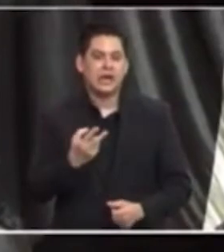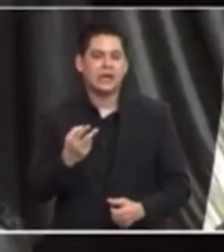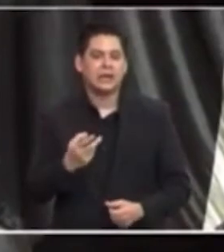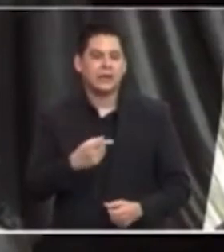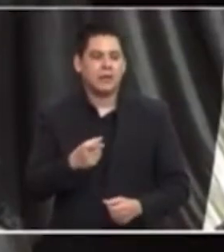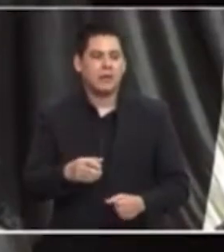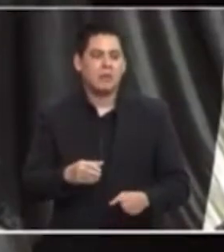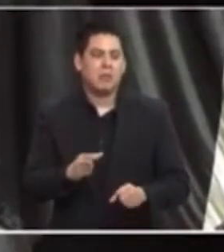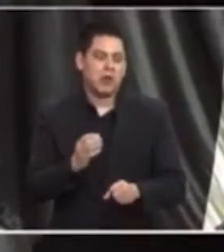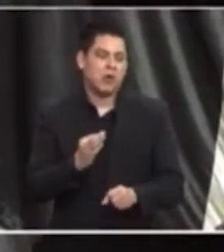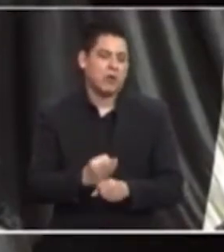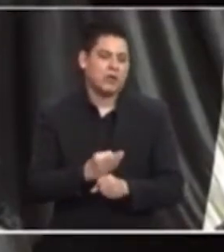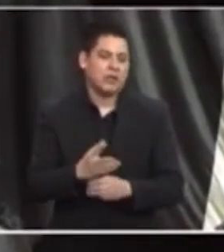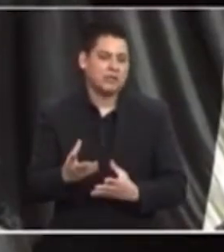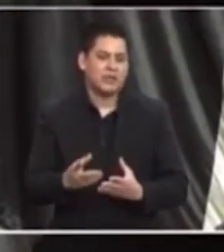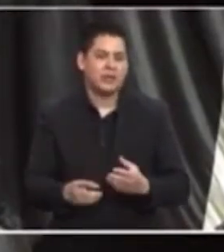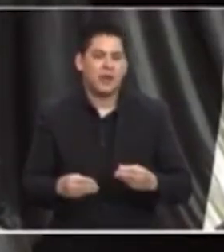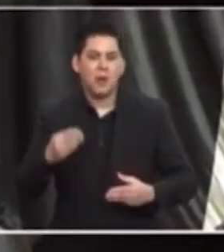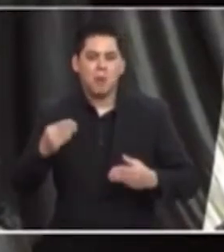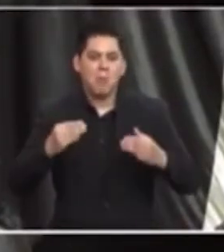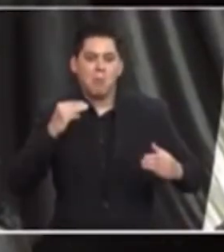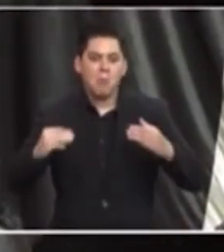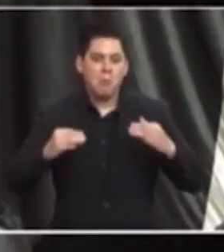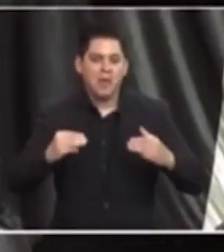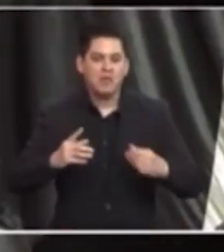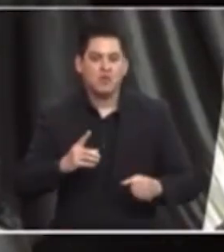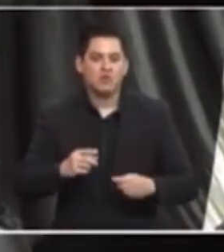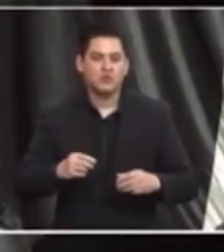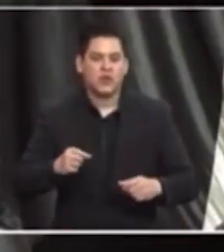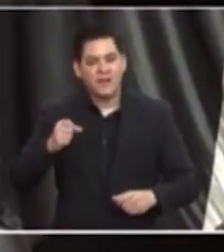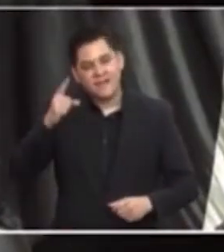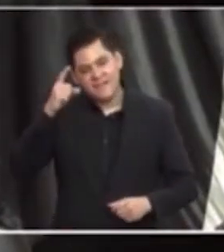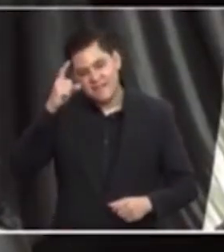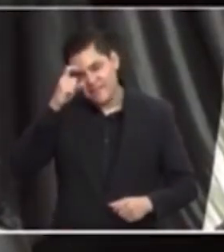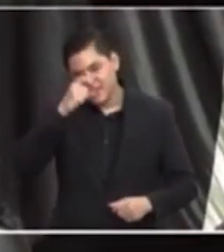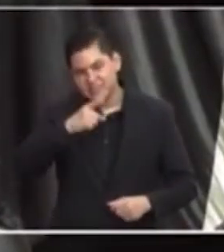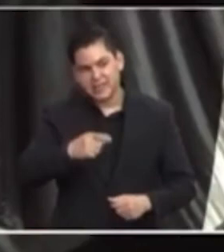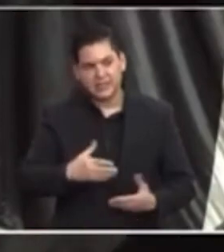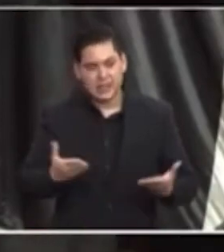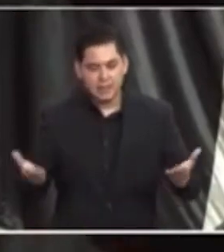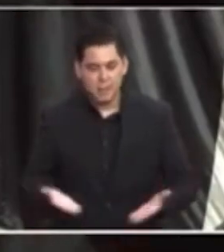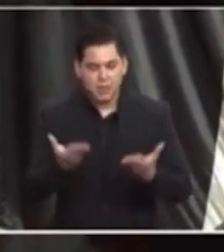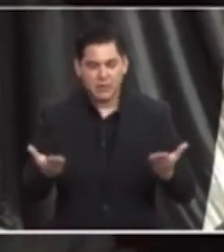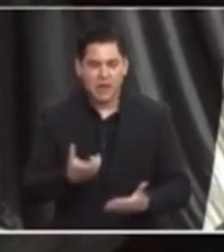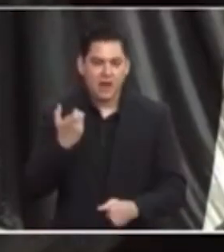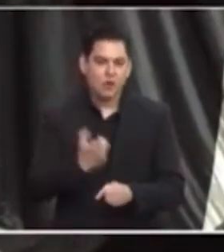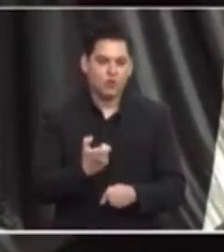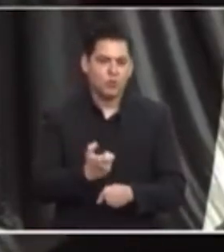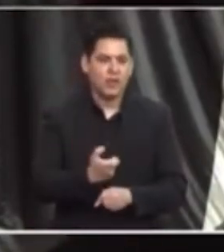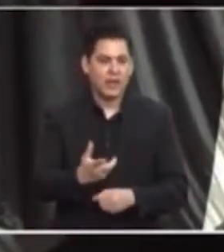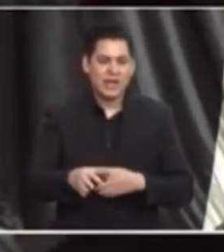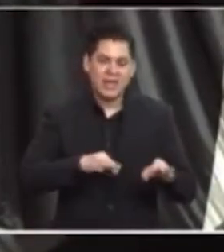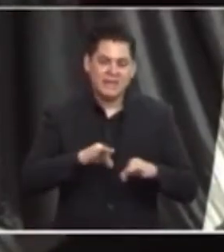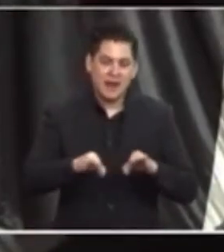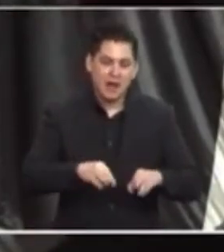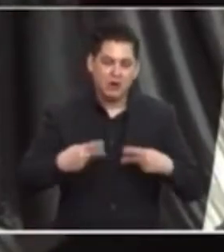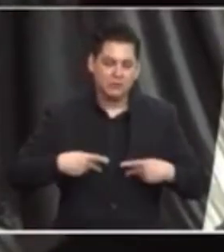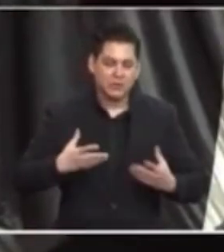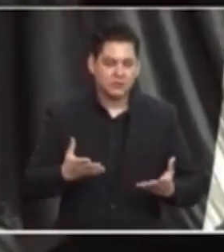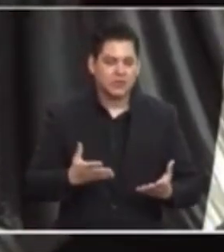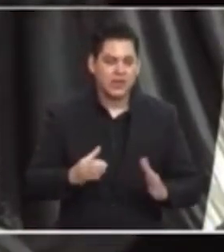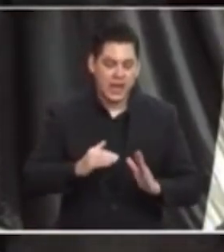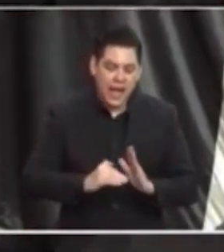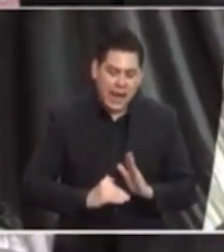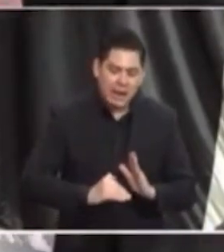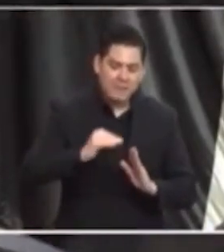viviendo situaciones difíciles. La idea es incentivar la economía y que los trabajadores tengan una capacidad de gasto mayor